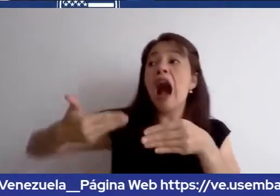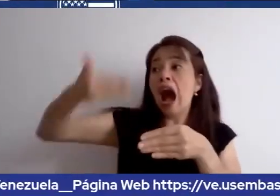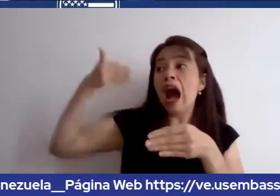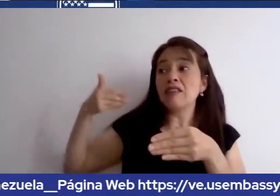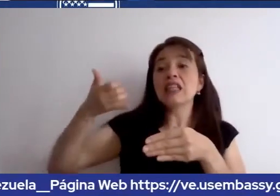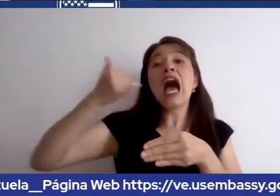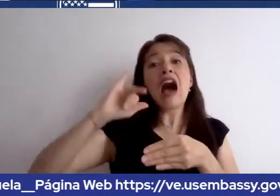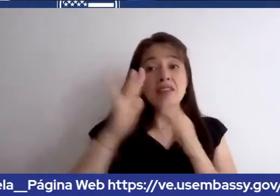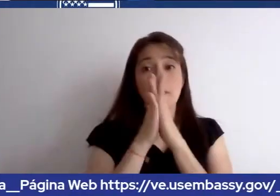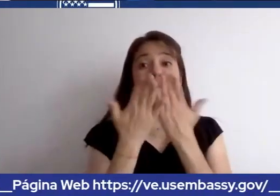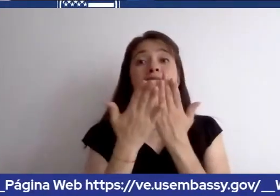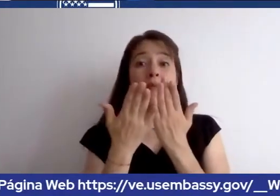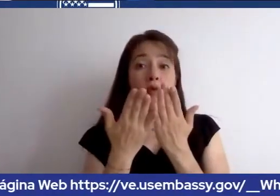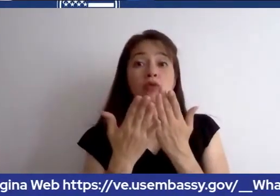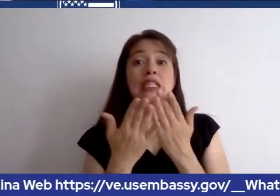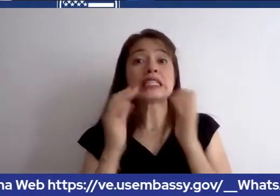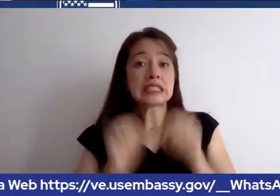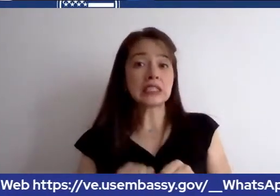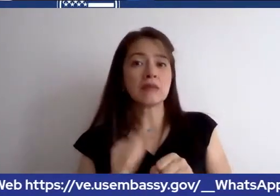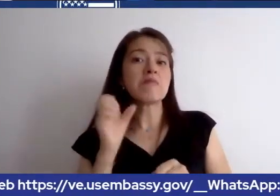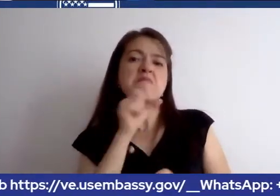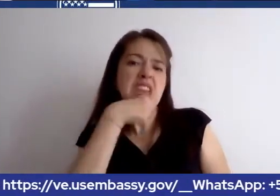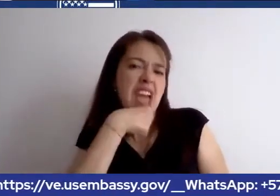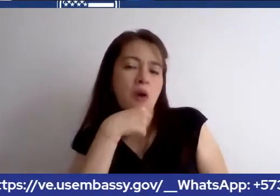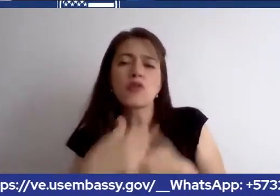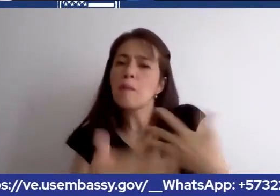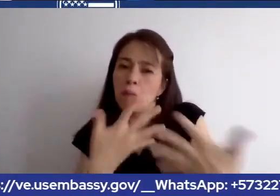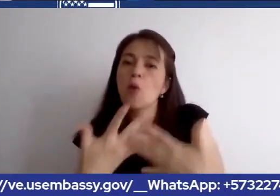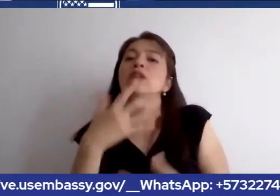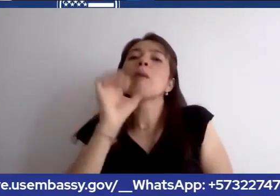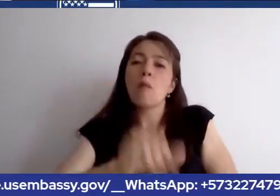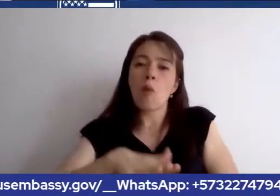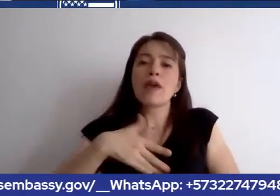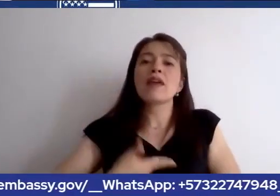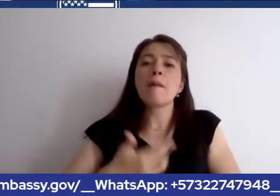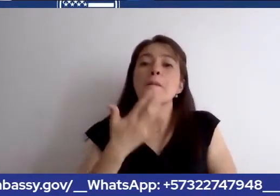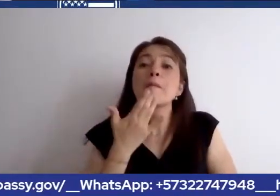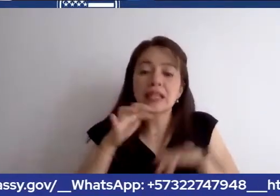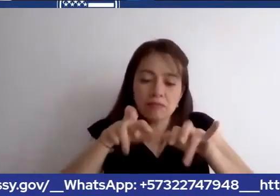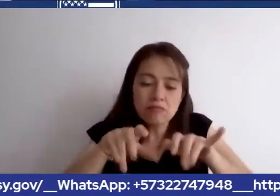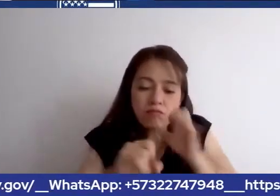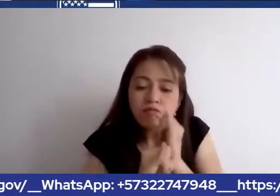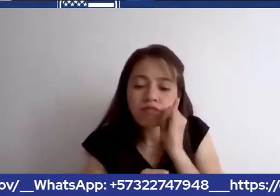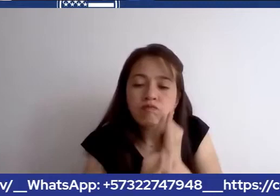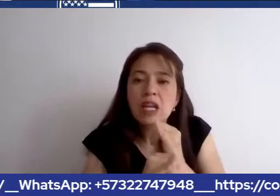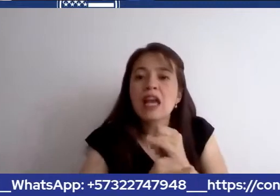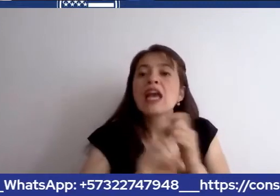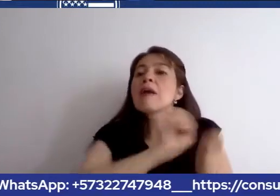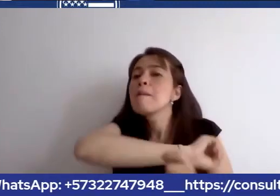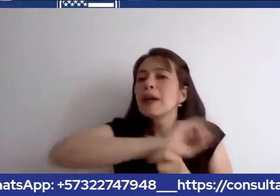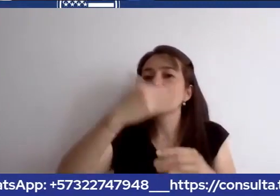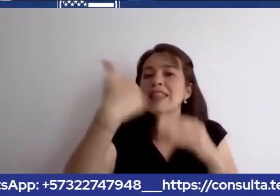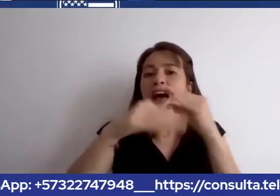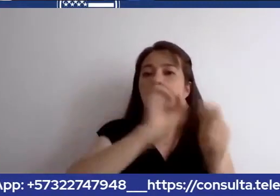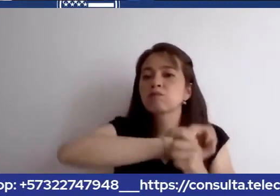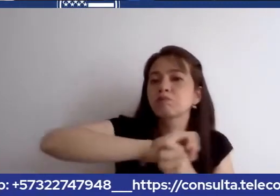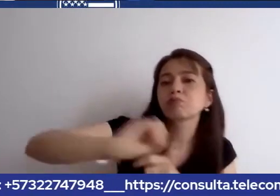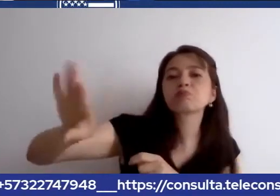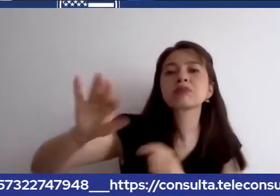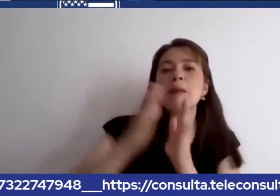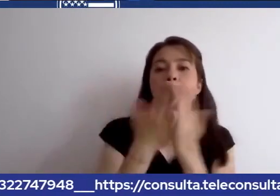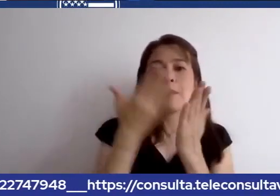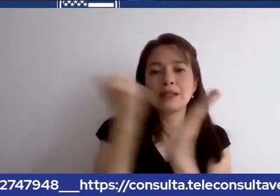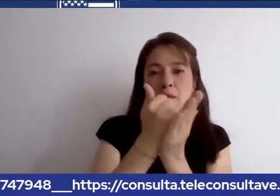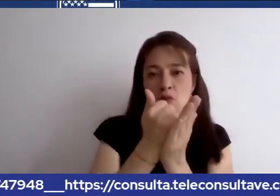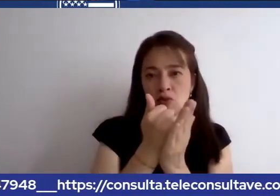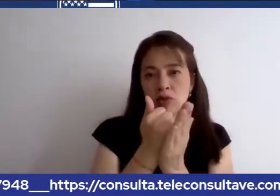enviar su pasaporte y la solicitud a la embajada con otra persona un tramitor por ejemplo y